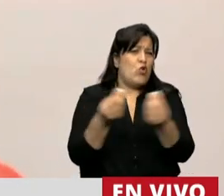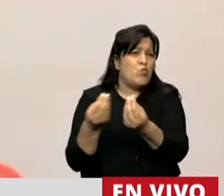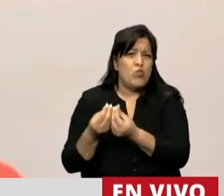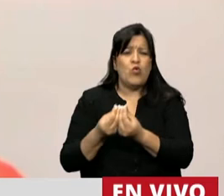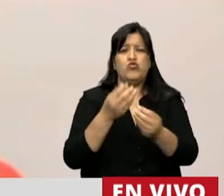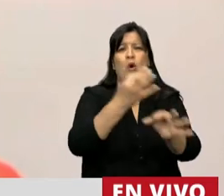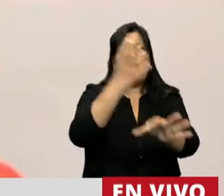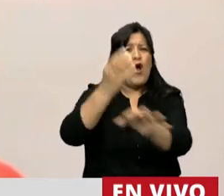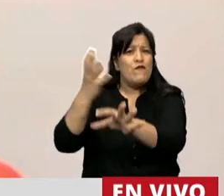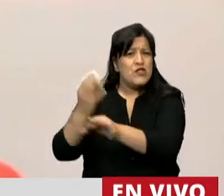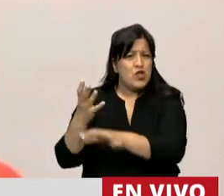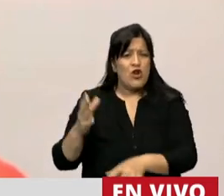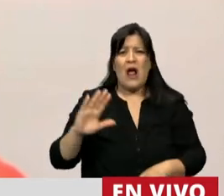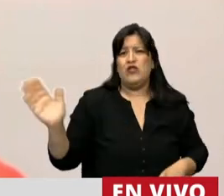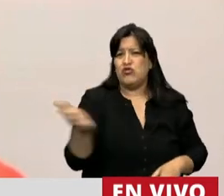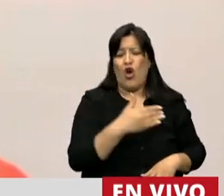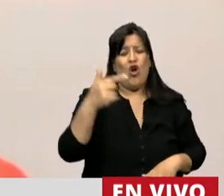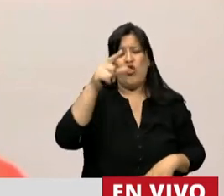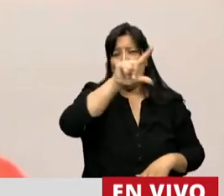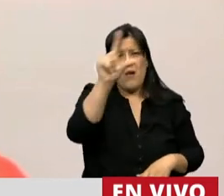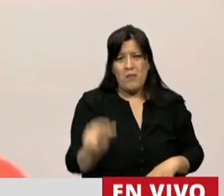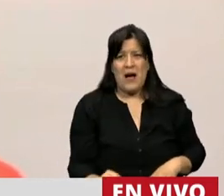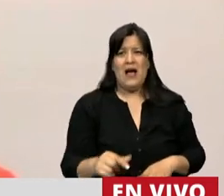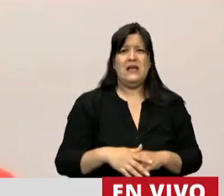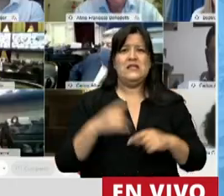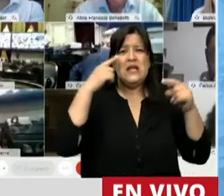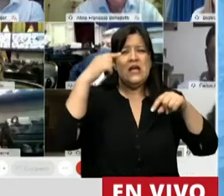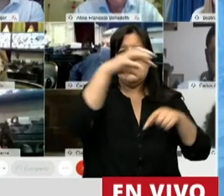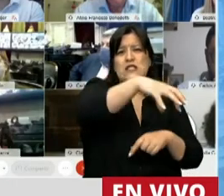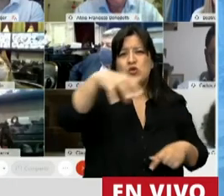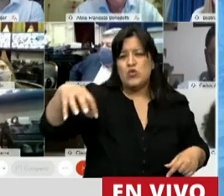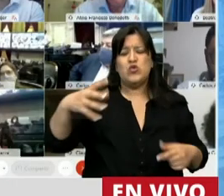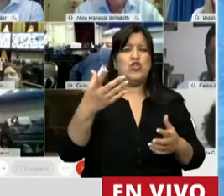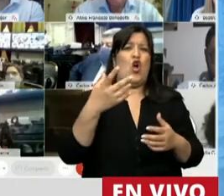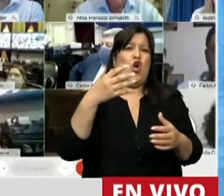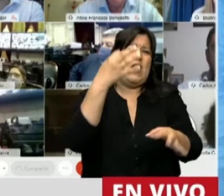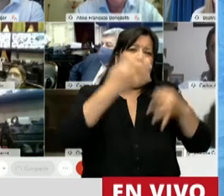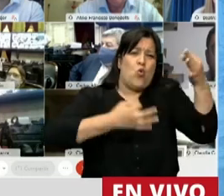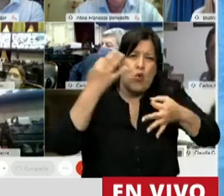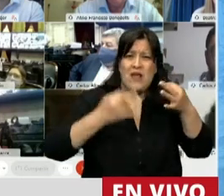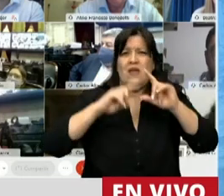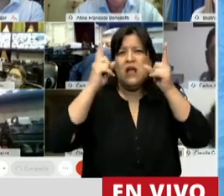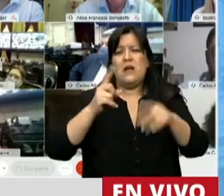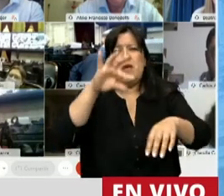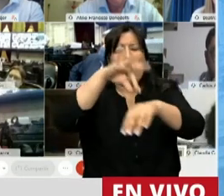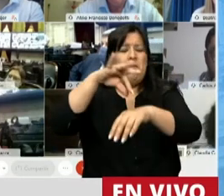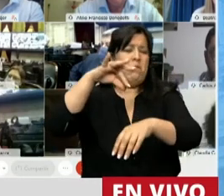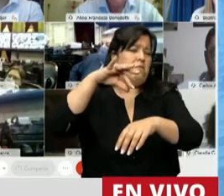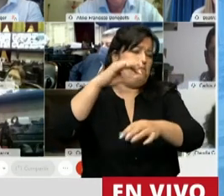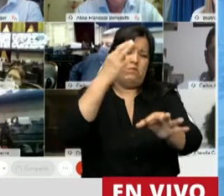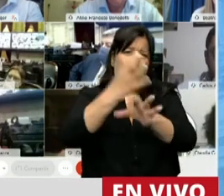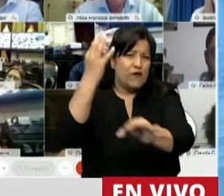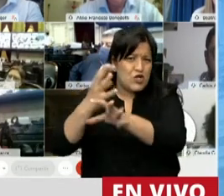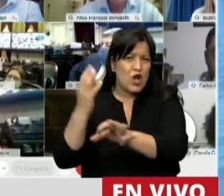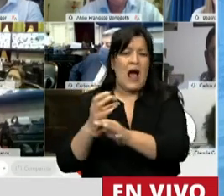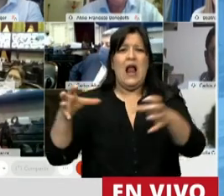profesionales de todo el país, de instituciones jurídicas, de instituciones de profesionales, de instituciones